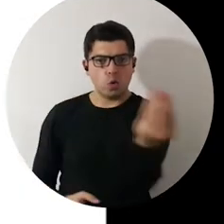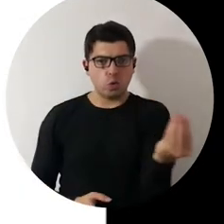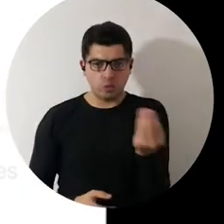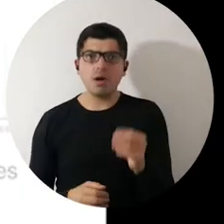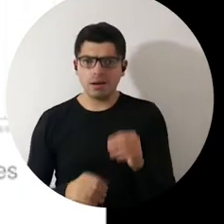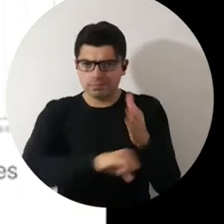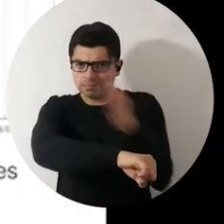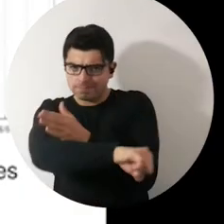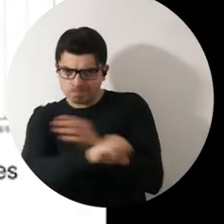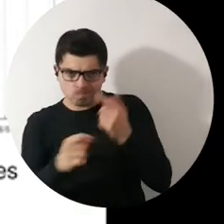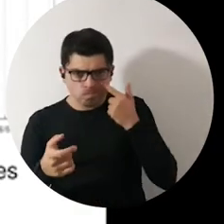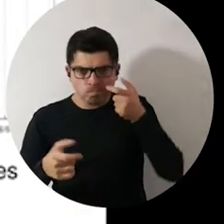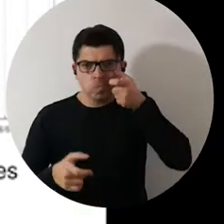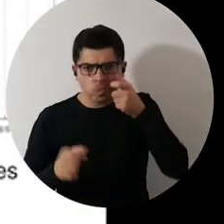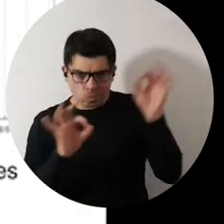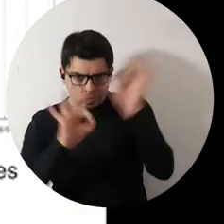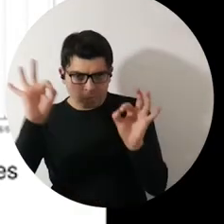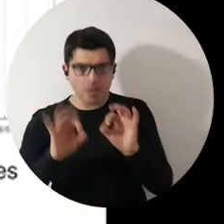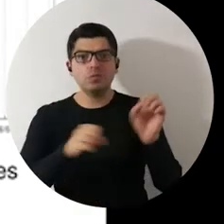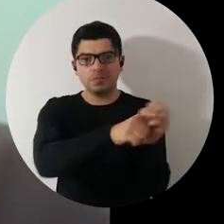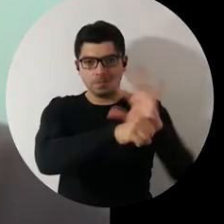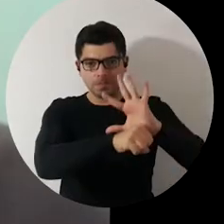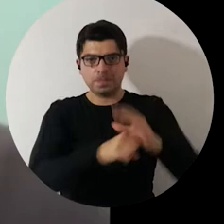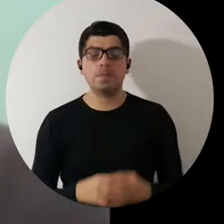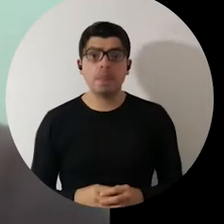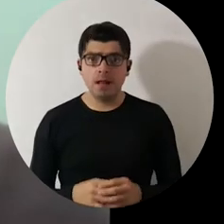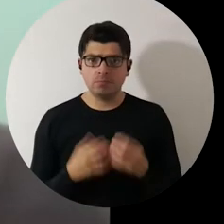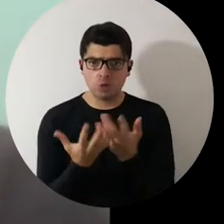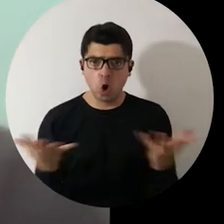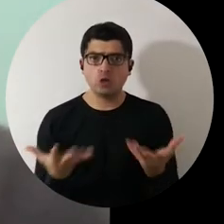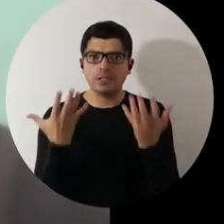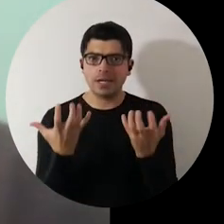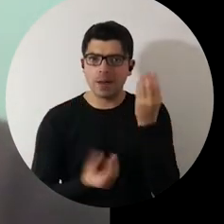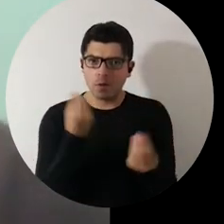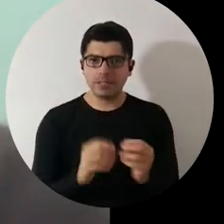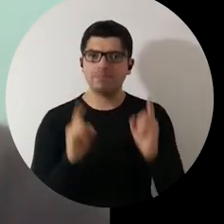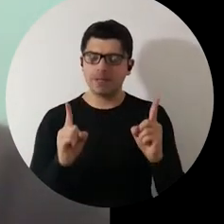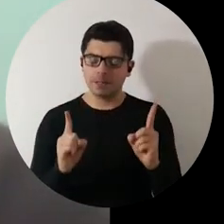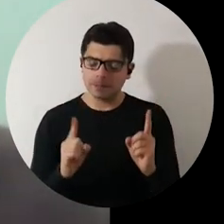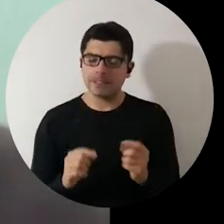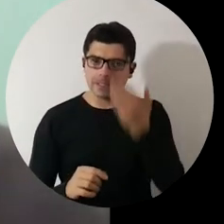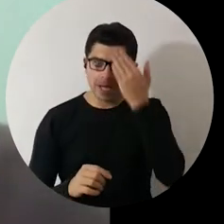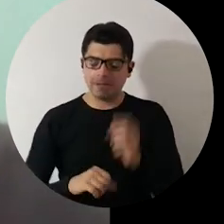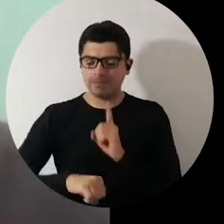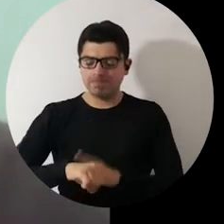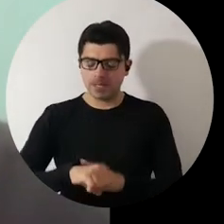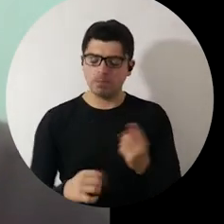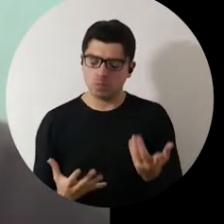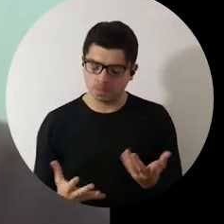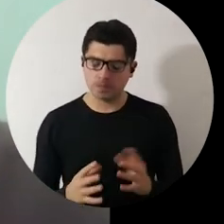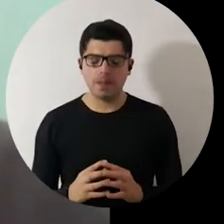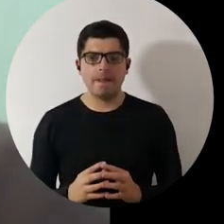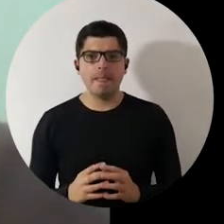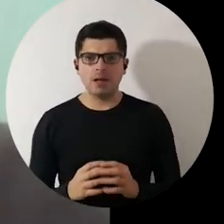anticipar situaciones futuras de la pandemia. Una cosa que quisimos hacer y aún no logramos hacer los tiempos, en hacerlo,